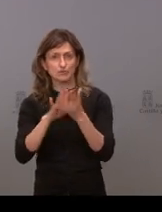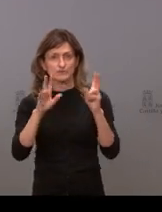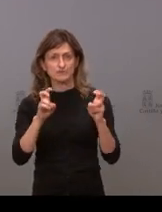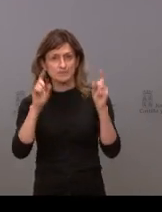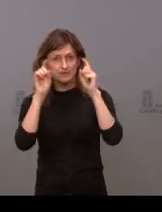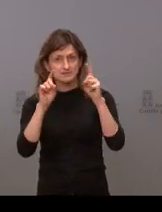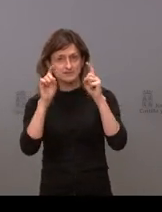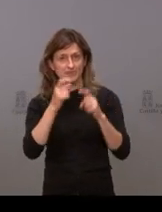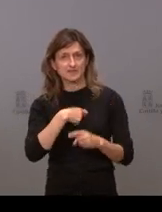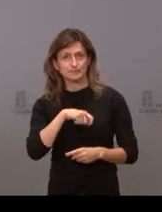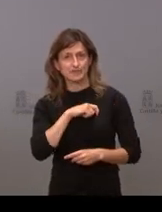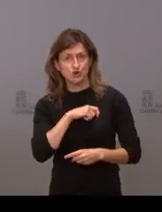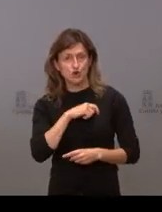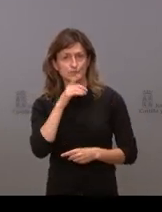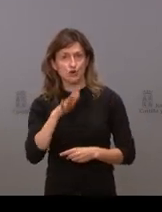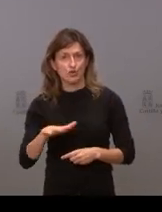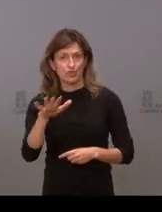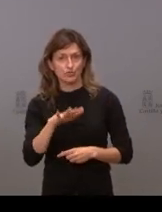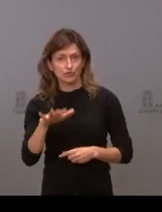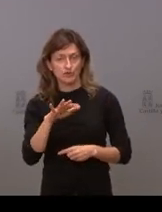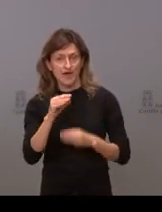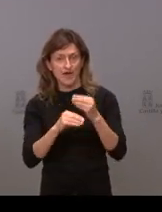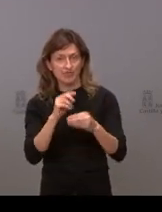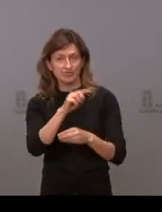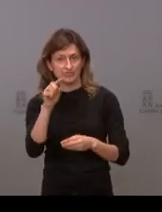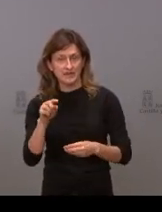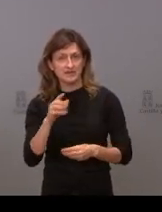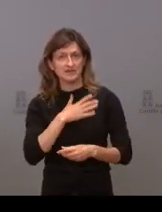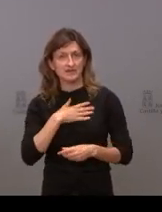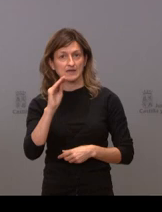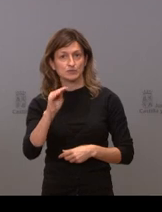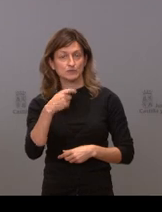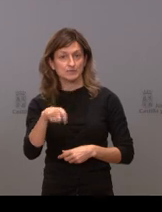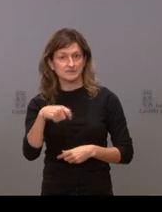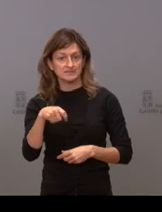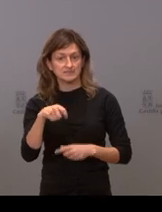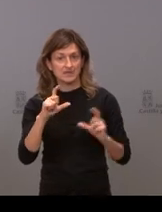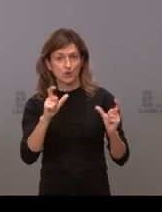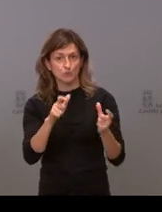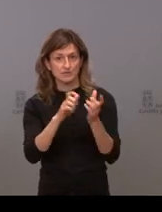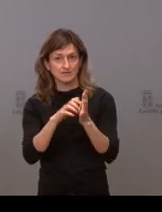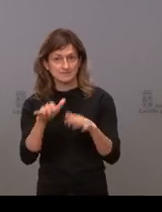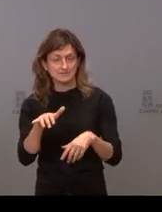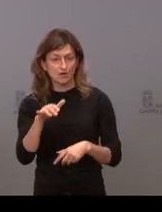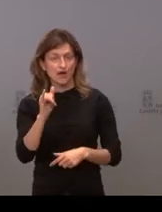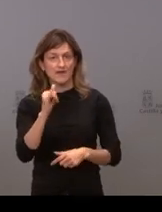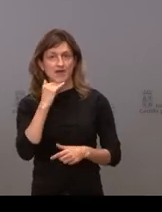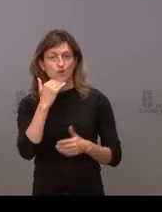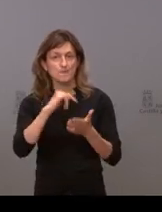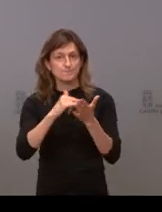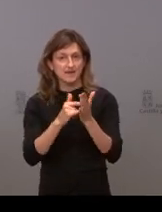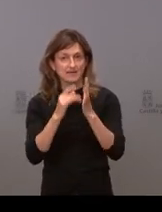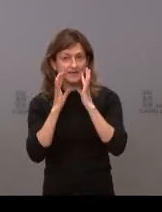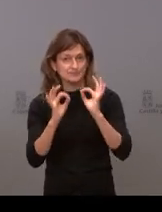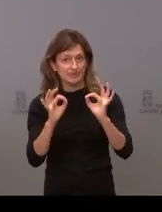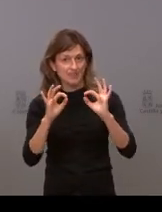enseñanza del español y los lugares donde debe impartirse quería preguntarle al presidente si desde la Junta de Castilla y León hay algún plan especial